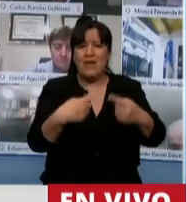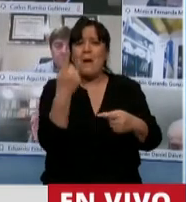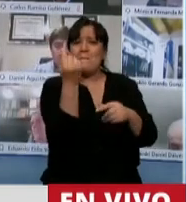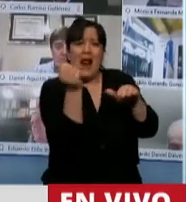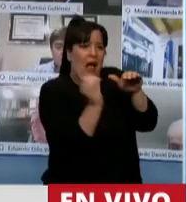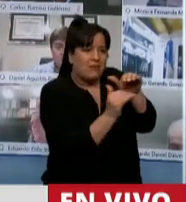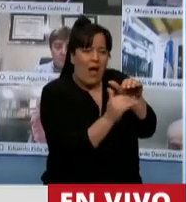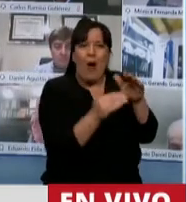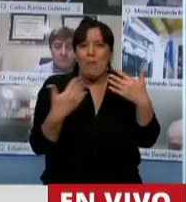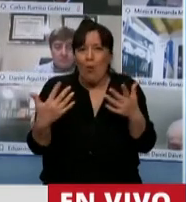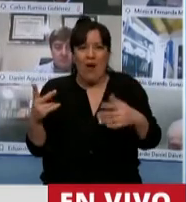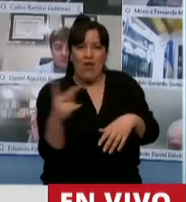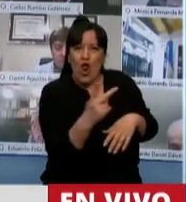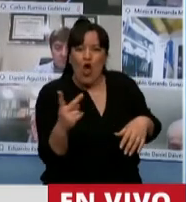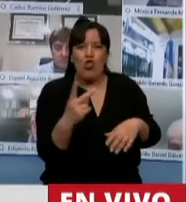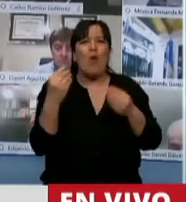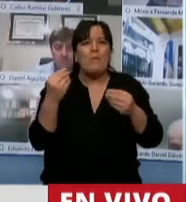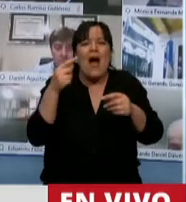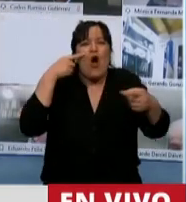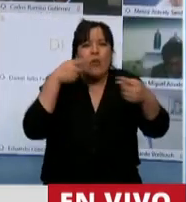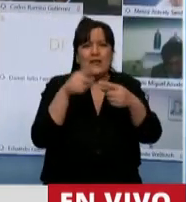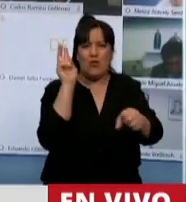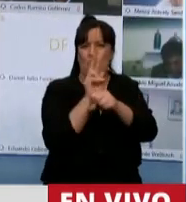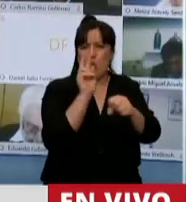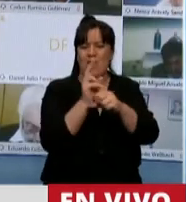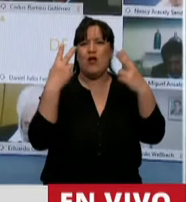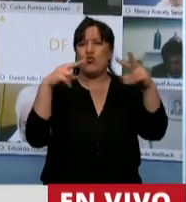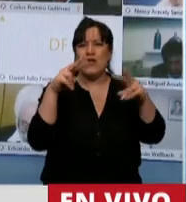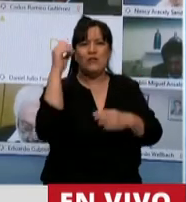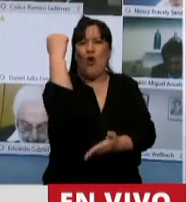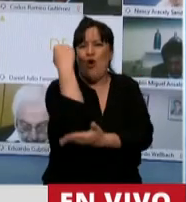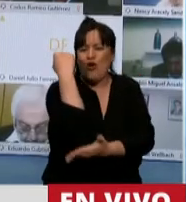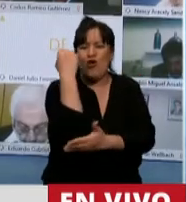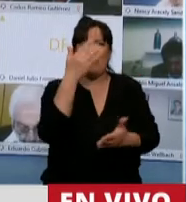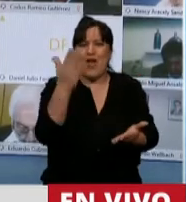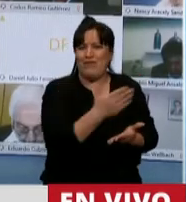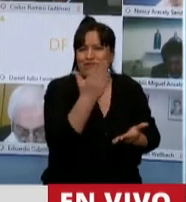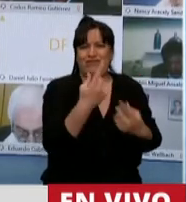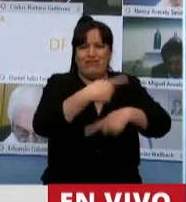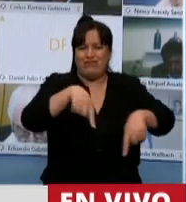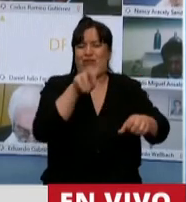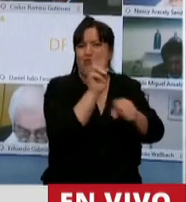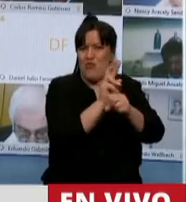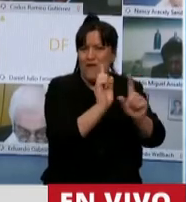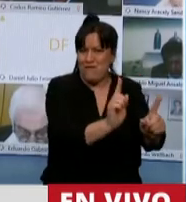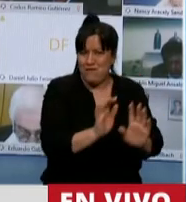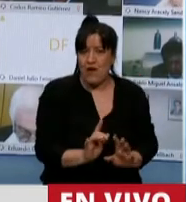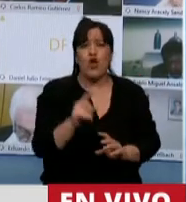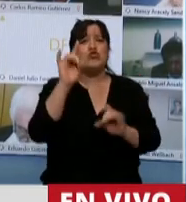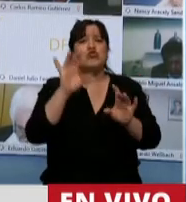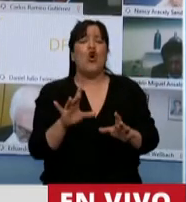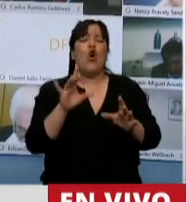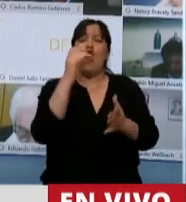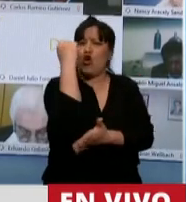anticíclicos que protejan la continuidad de estas actividades. Y no solo en términos financieros, en términos